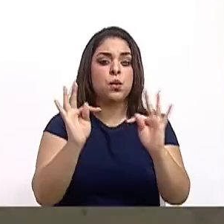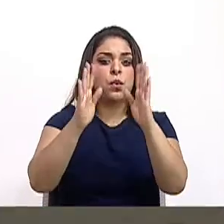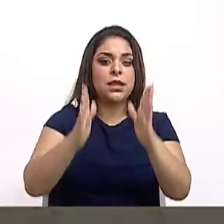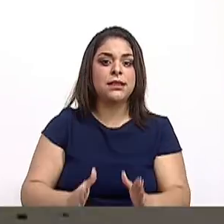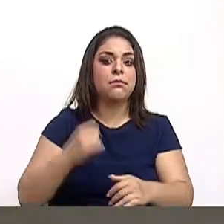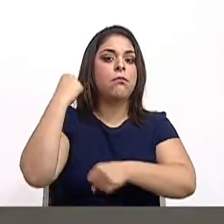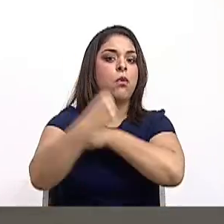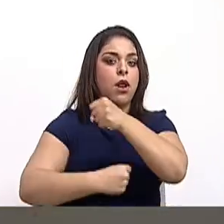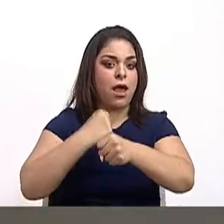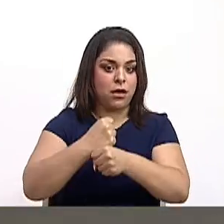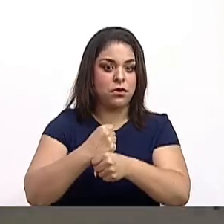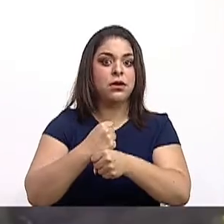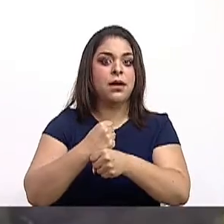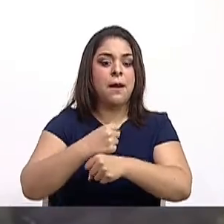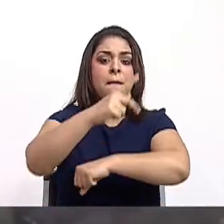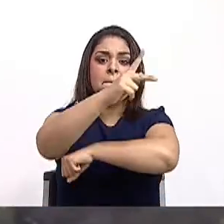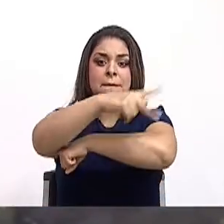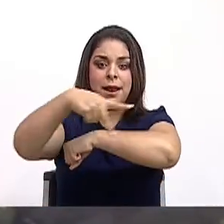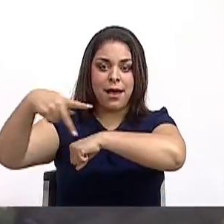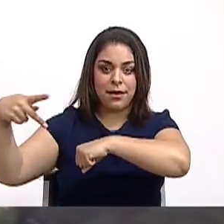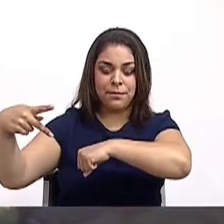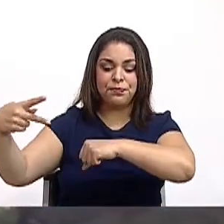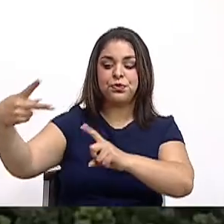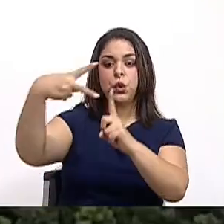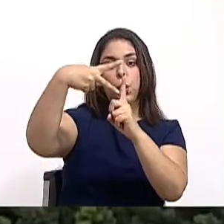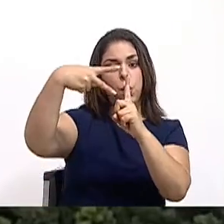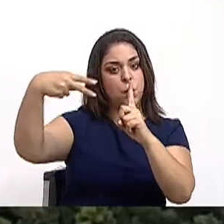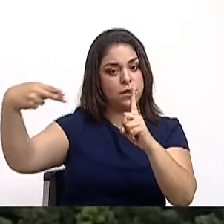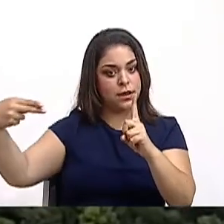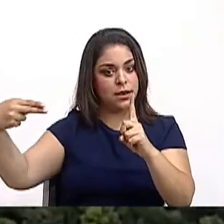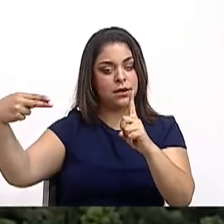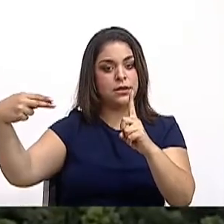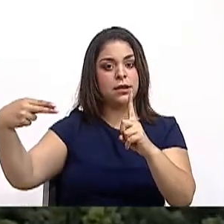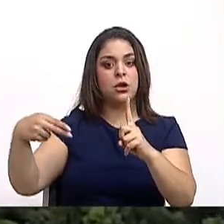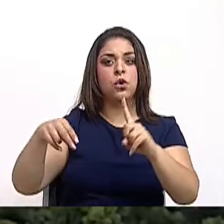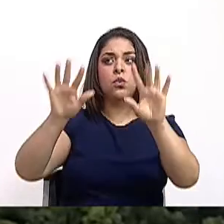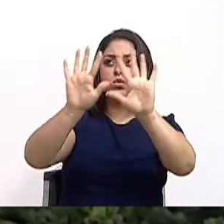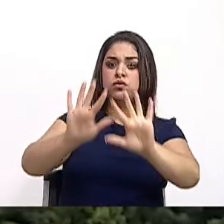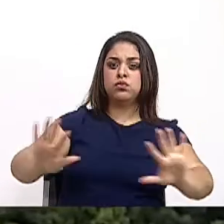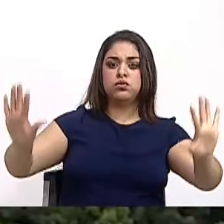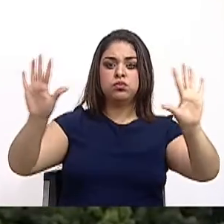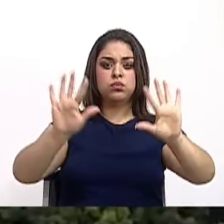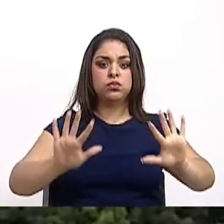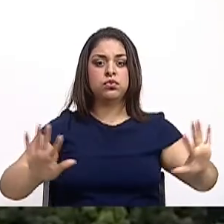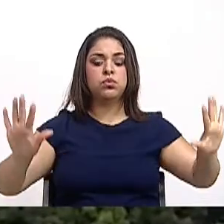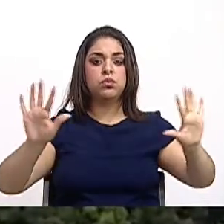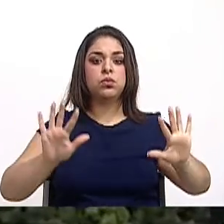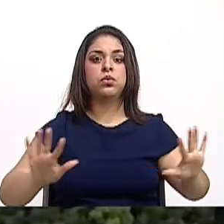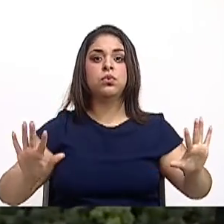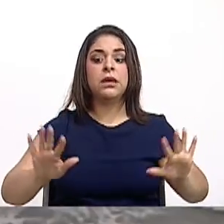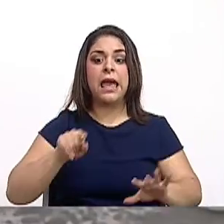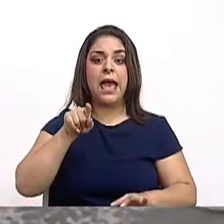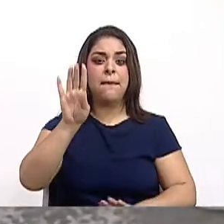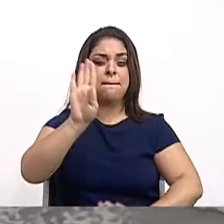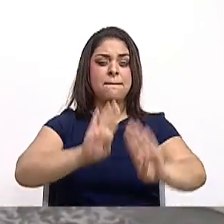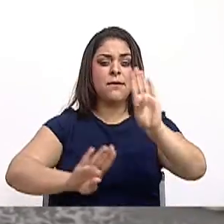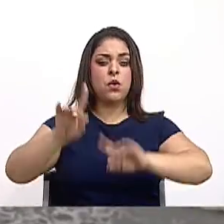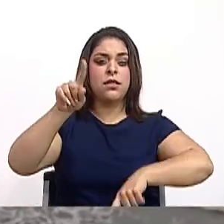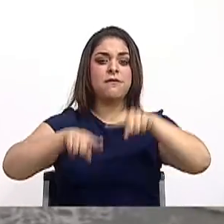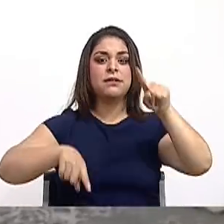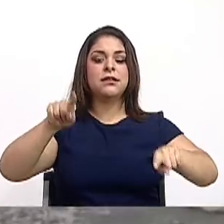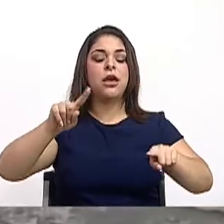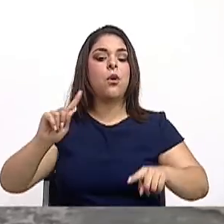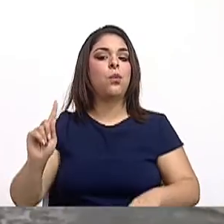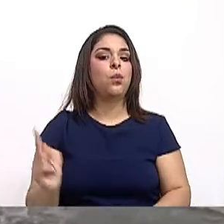Sus playas, sus hoteles, sus paisajes y su biodiversidad son